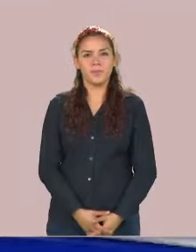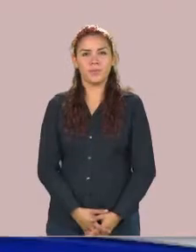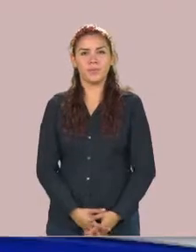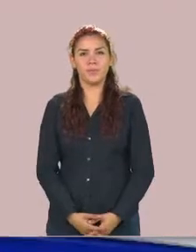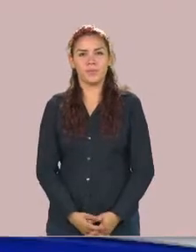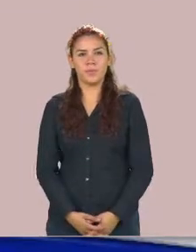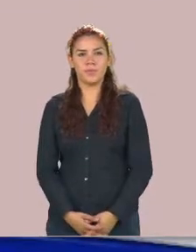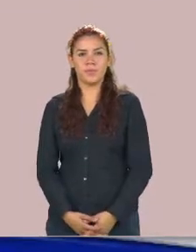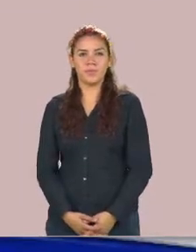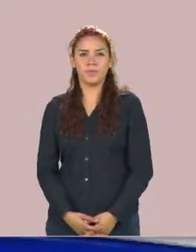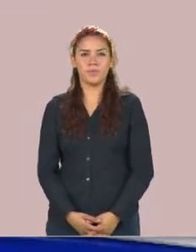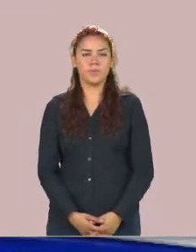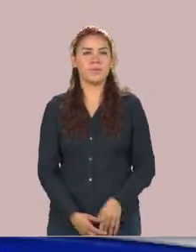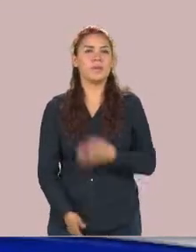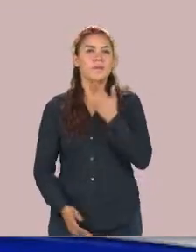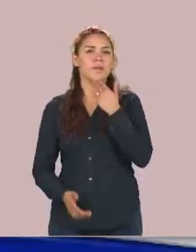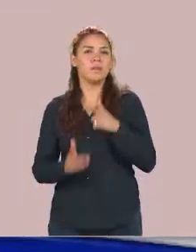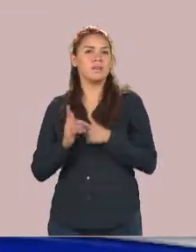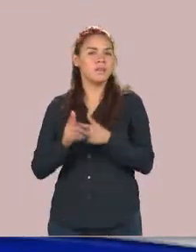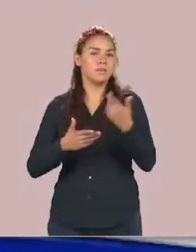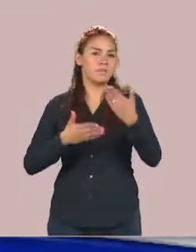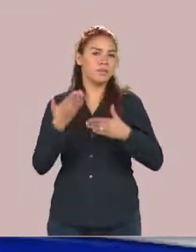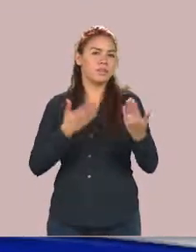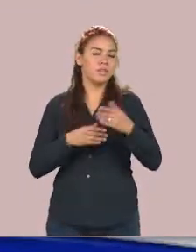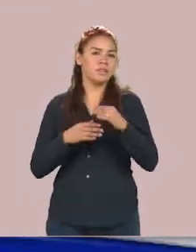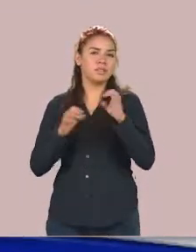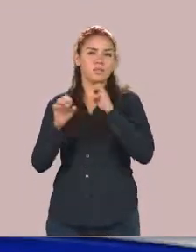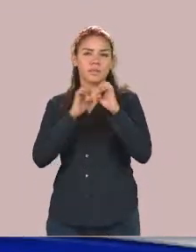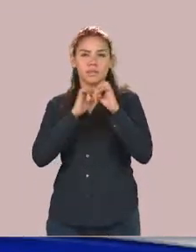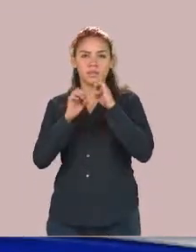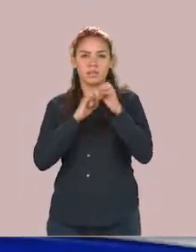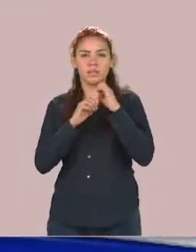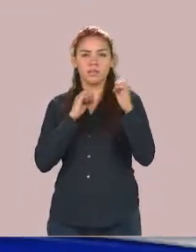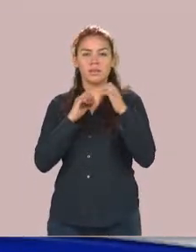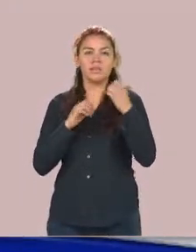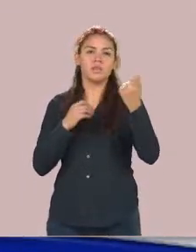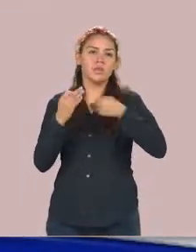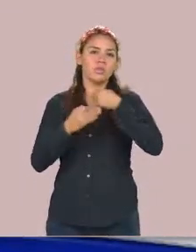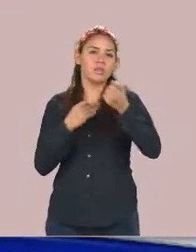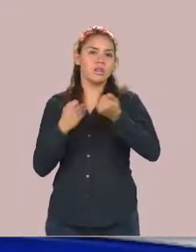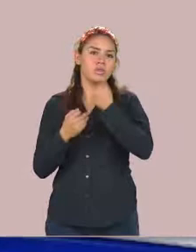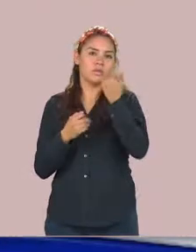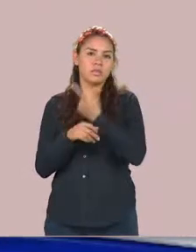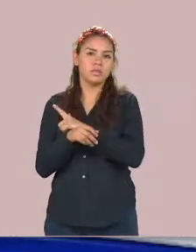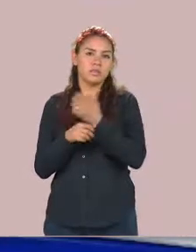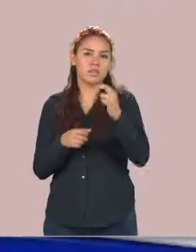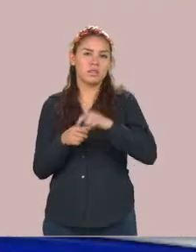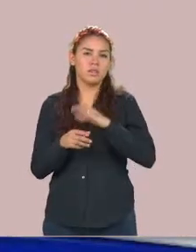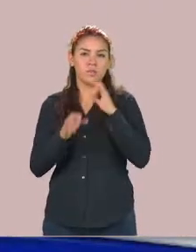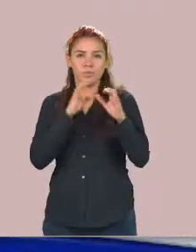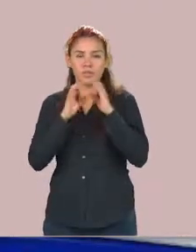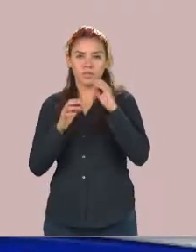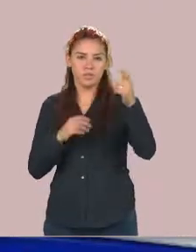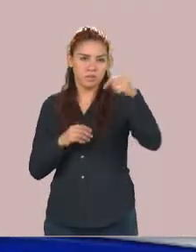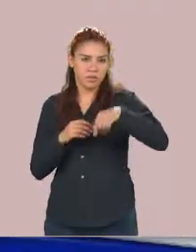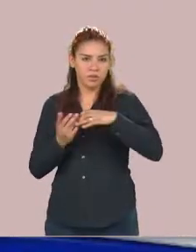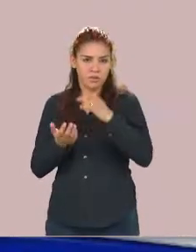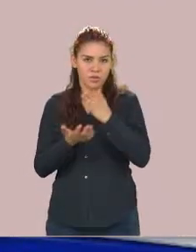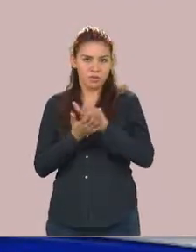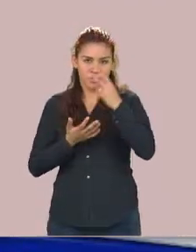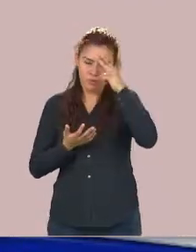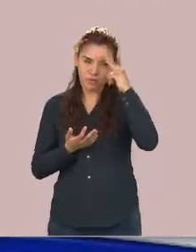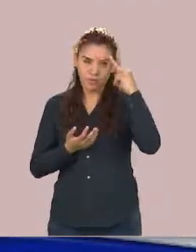Bien, a continuación le presentamos un reportaje elaborado por nuestros alumnos de la licenciatura en comunicación del Campus Victoria quienes son activos